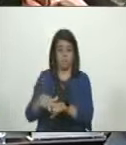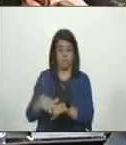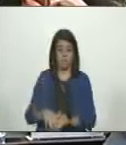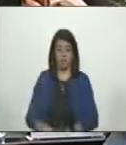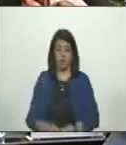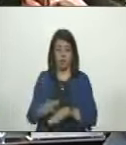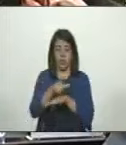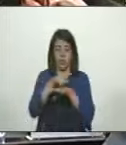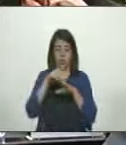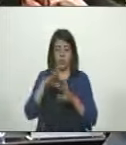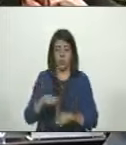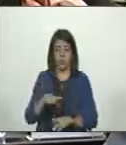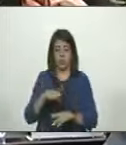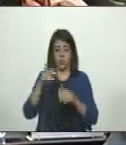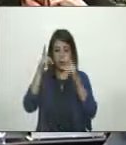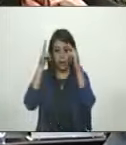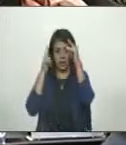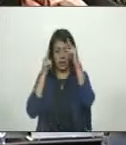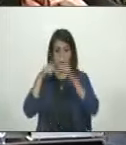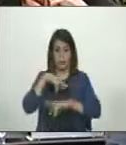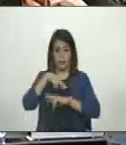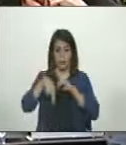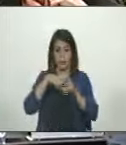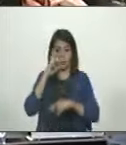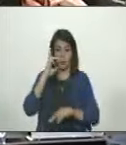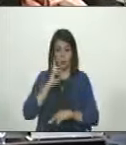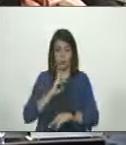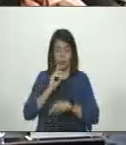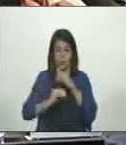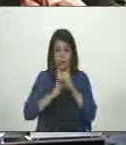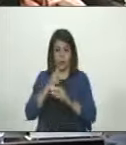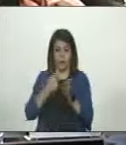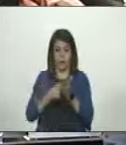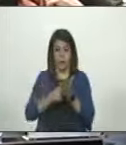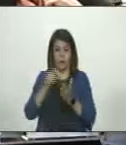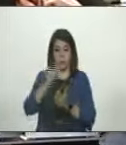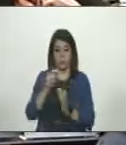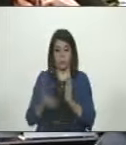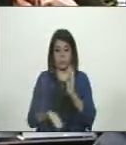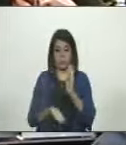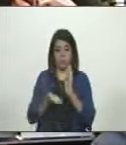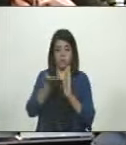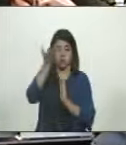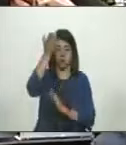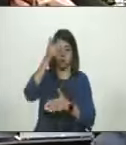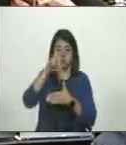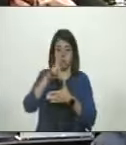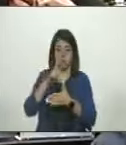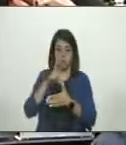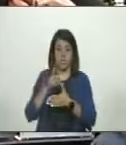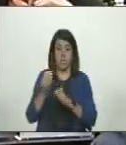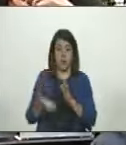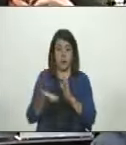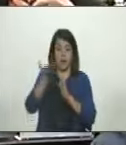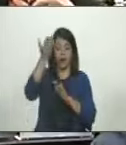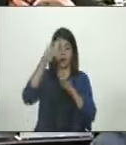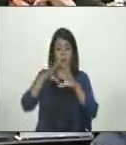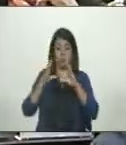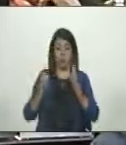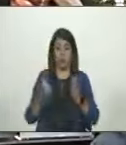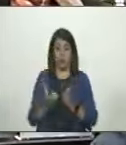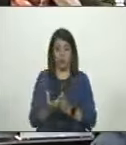Fue el gobierno del comandante Chávez de la revolución bolivariana el que llevó los salarios a los niveles más altos de América Latina y de los más altos del mundo.